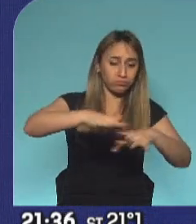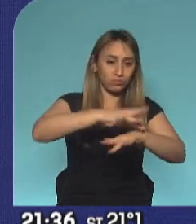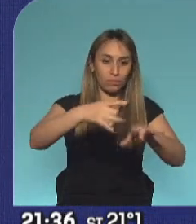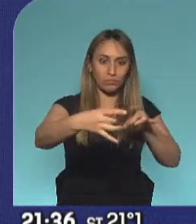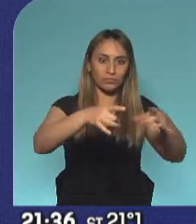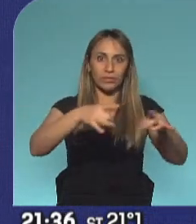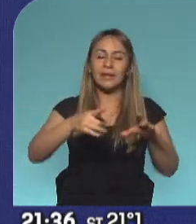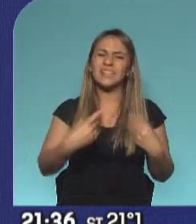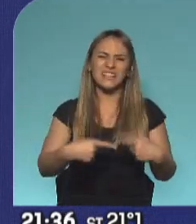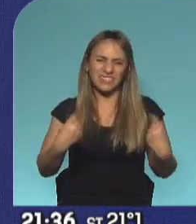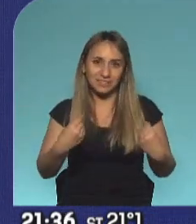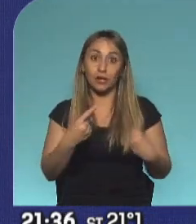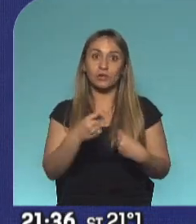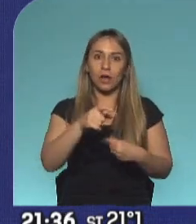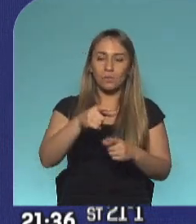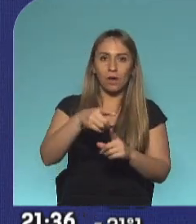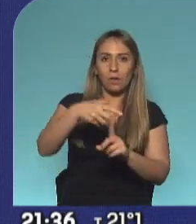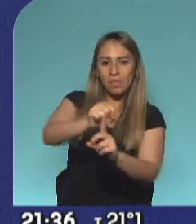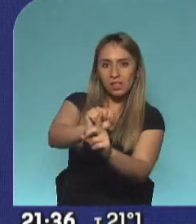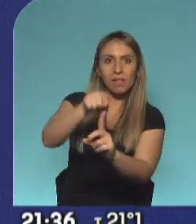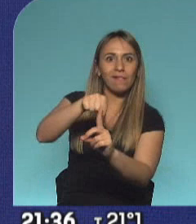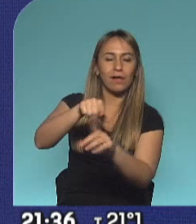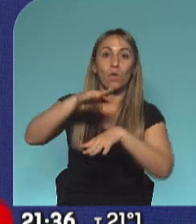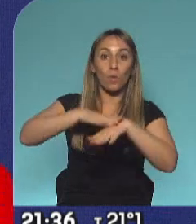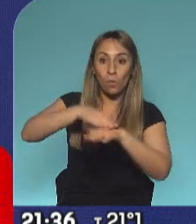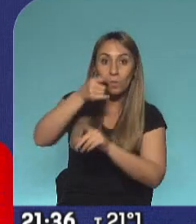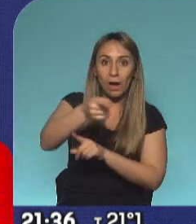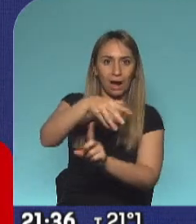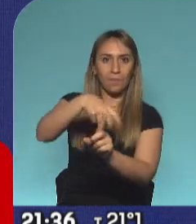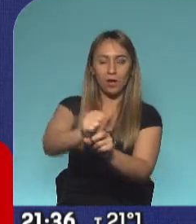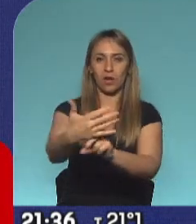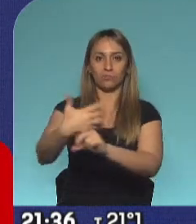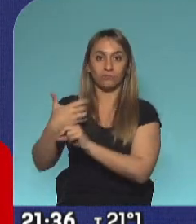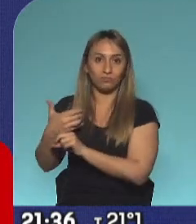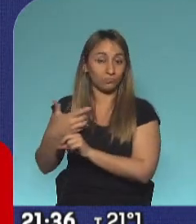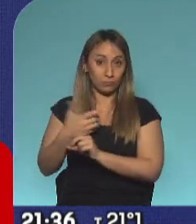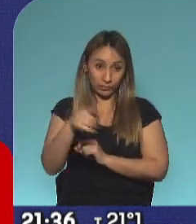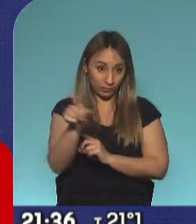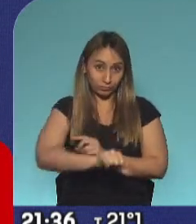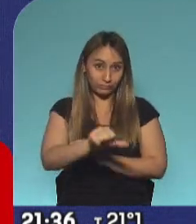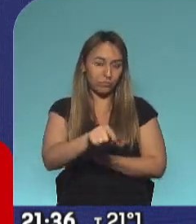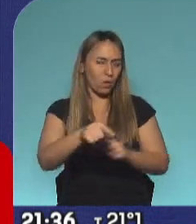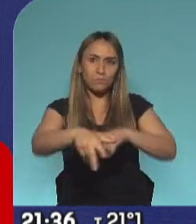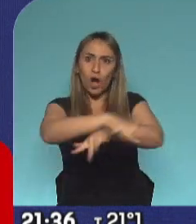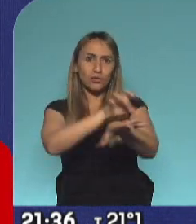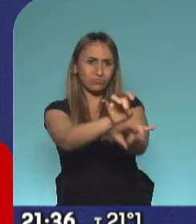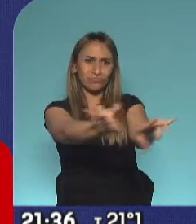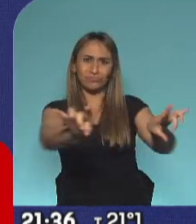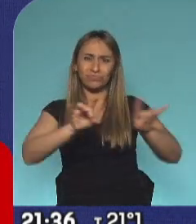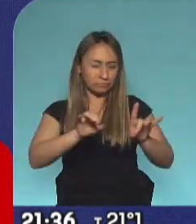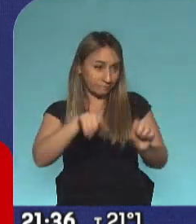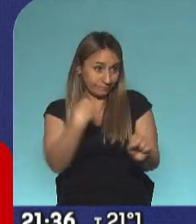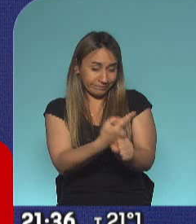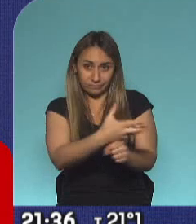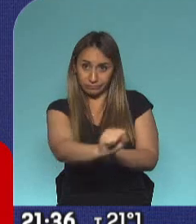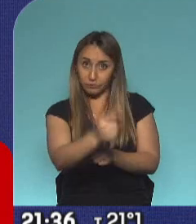infectando. Aunque esté asintomática, porque gracias a Dios, últimamente se ha dado cuenta la Organización Mundial de la Salud